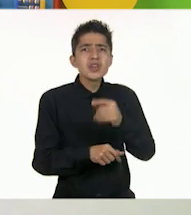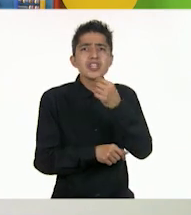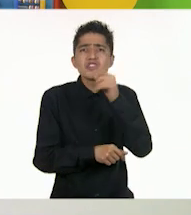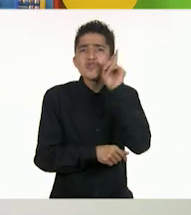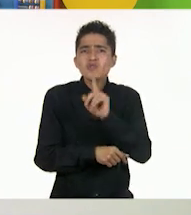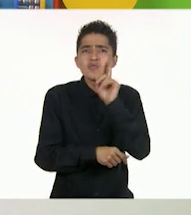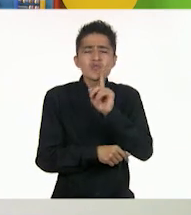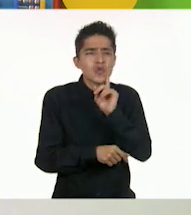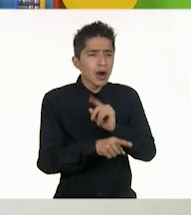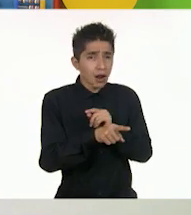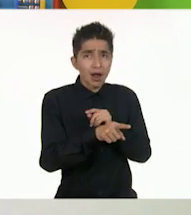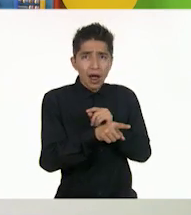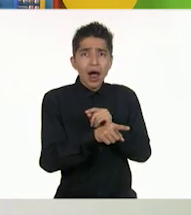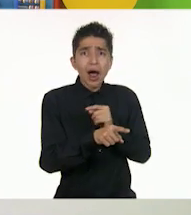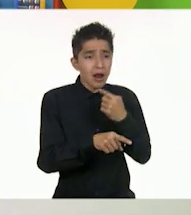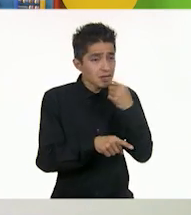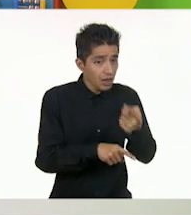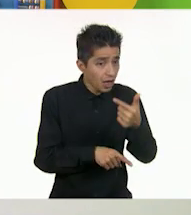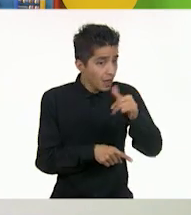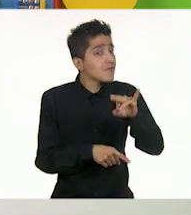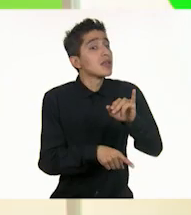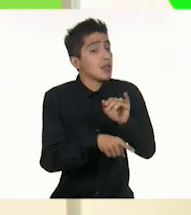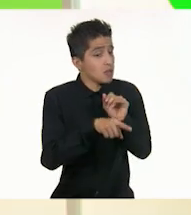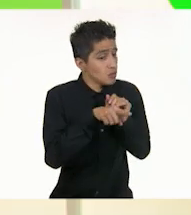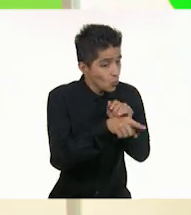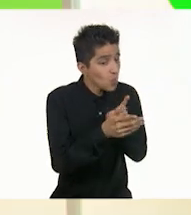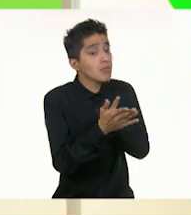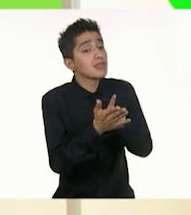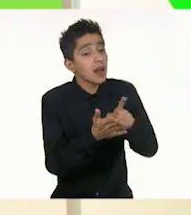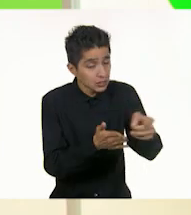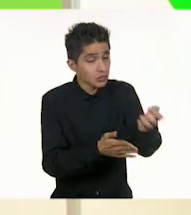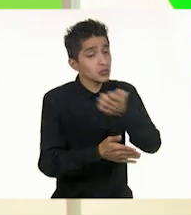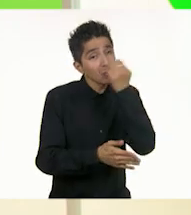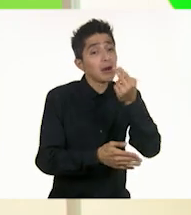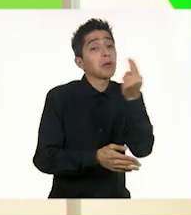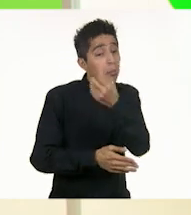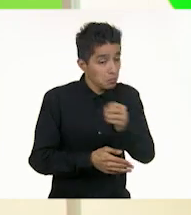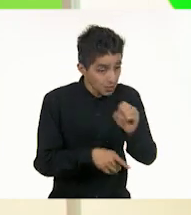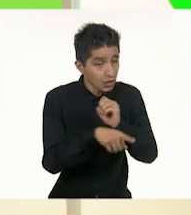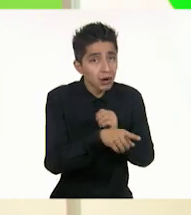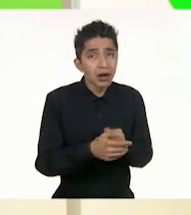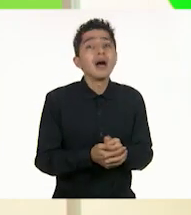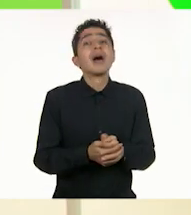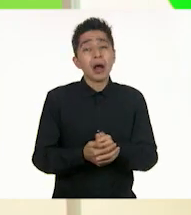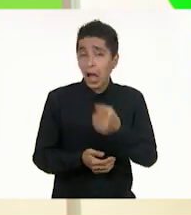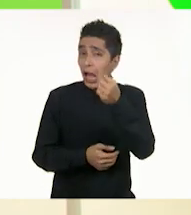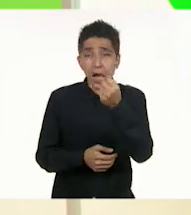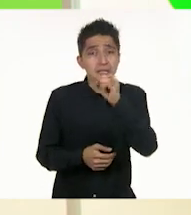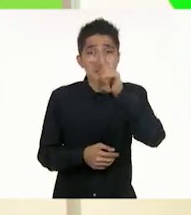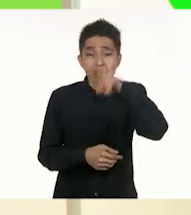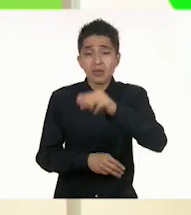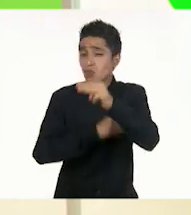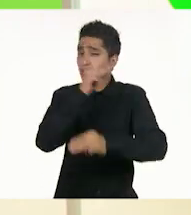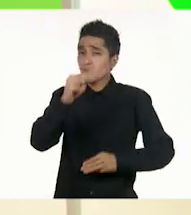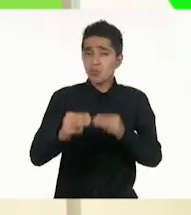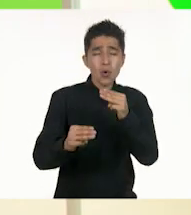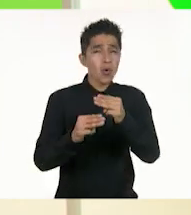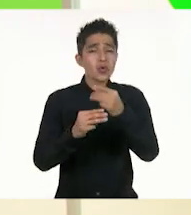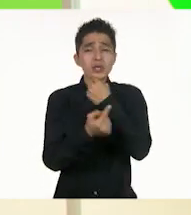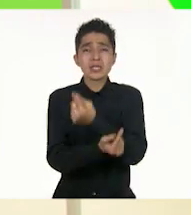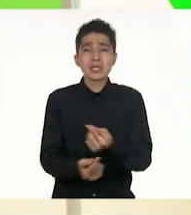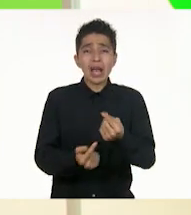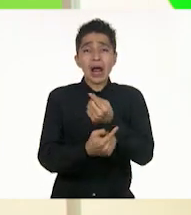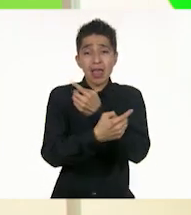era un derecho ir a la escuela. Así es, Sohar. Los niños de todo el mundo tienen varios derechos y el